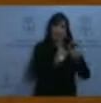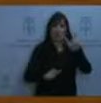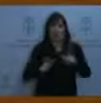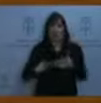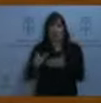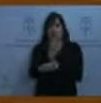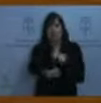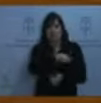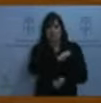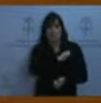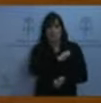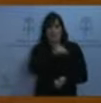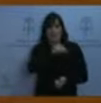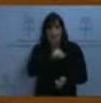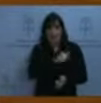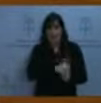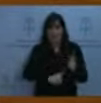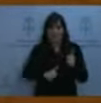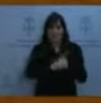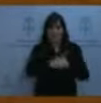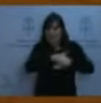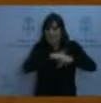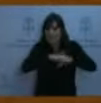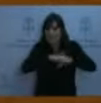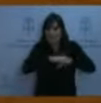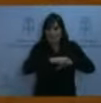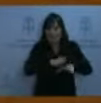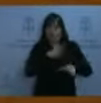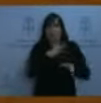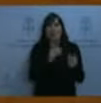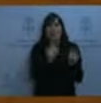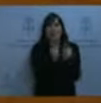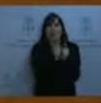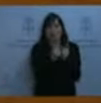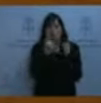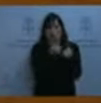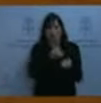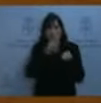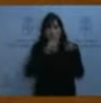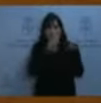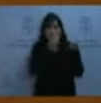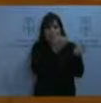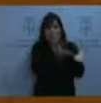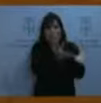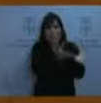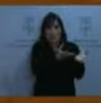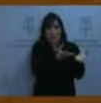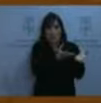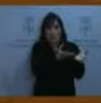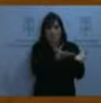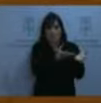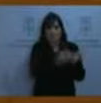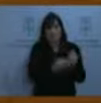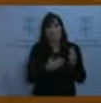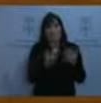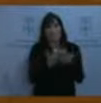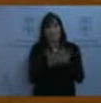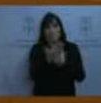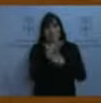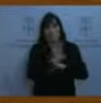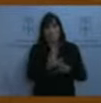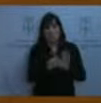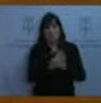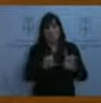exponerles brevemente en qué consiste esta PNL, que sinceramente es mucho más